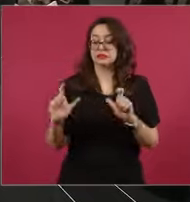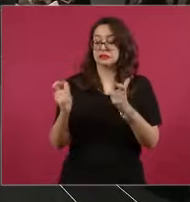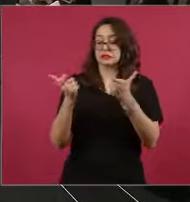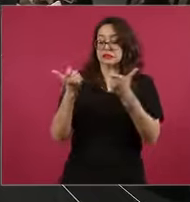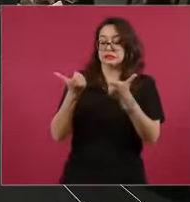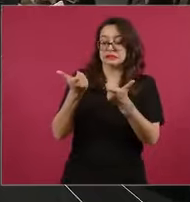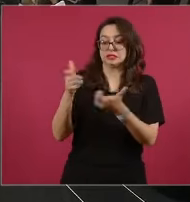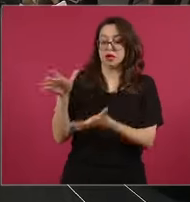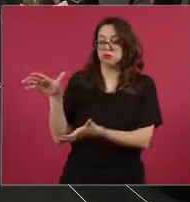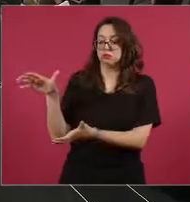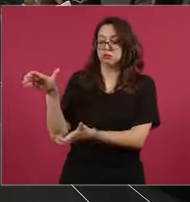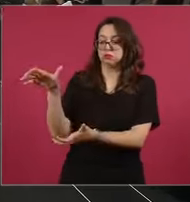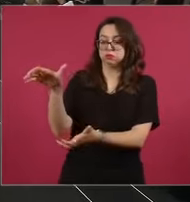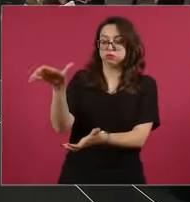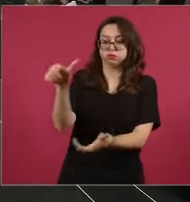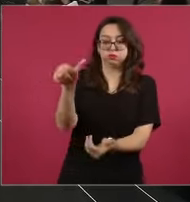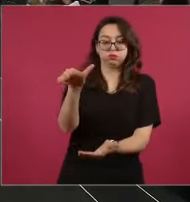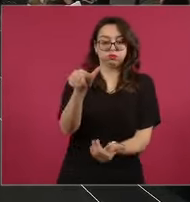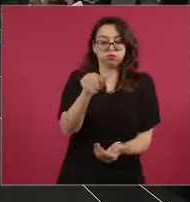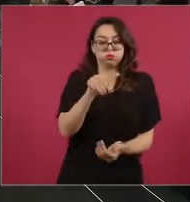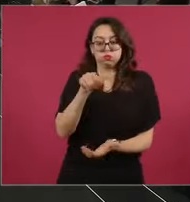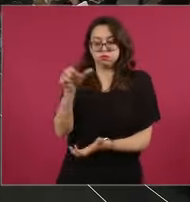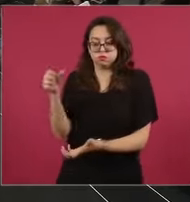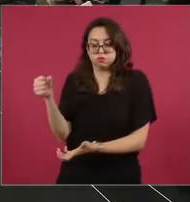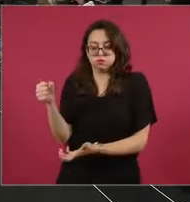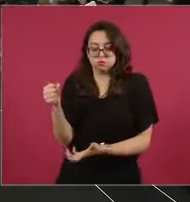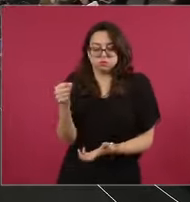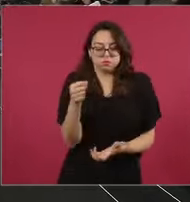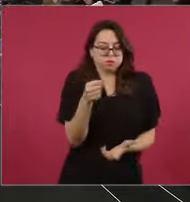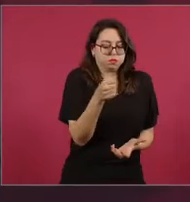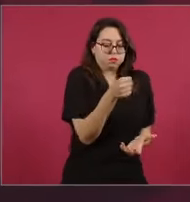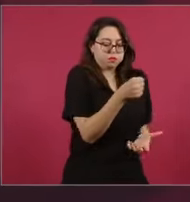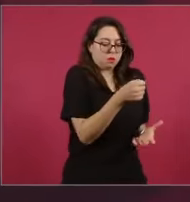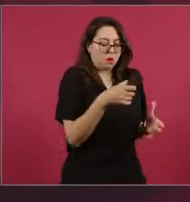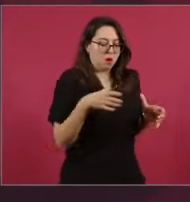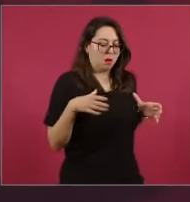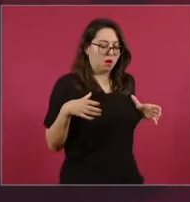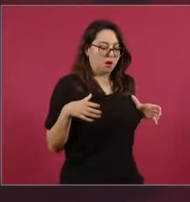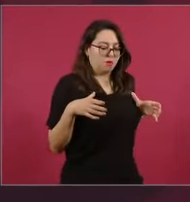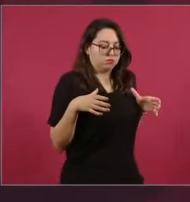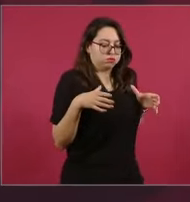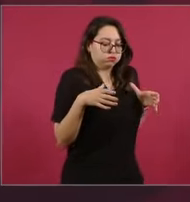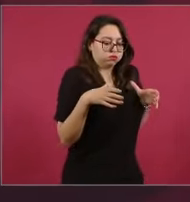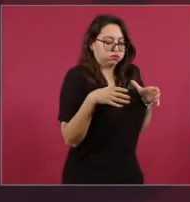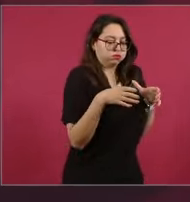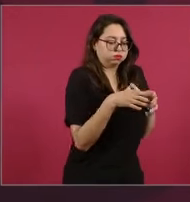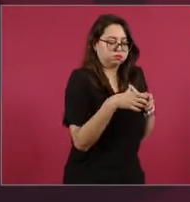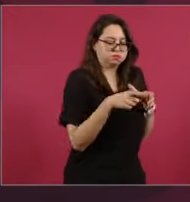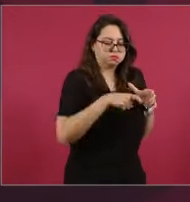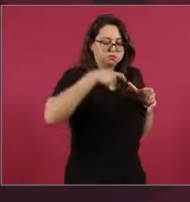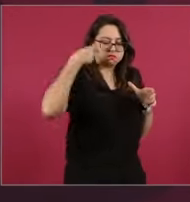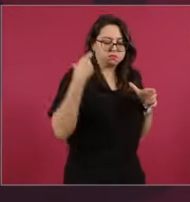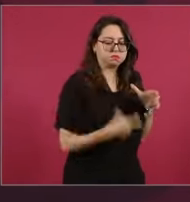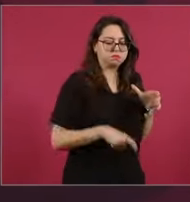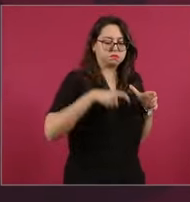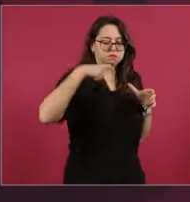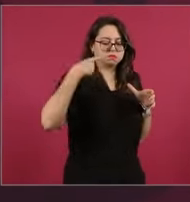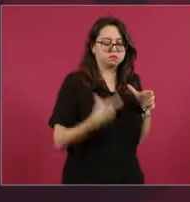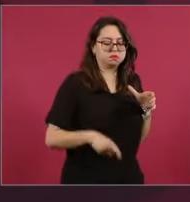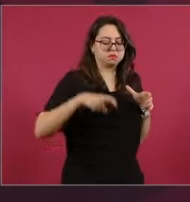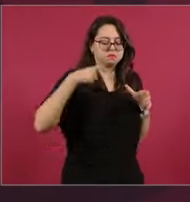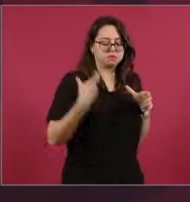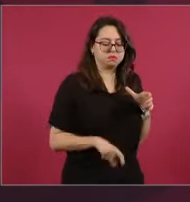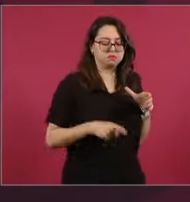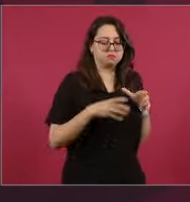cuantas manos se originaba por la explotación que hacía el burgués